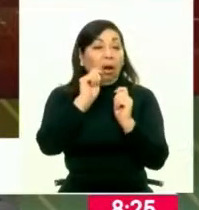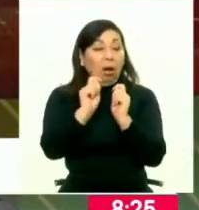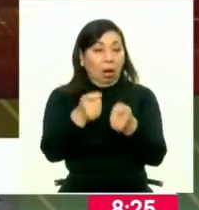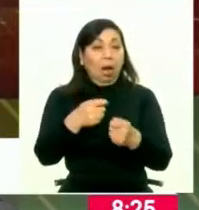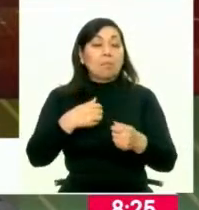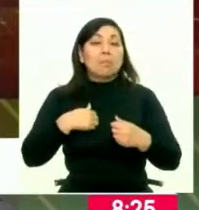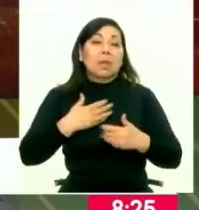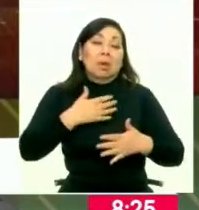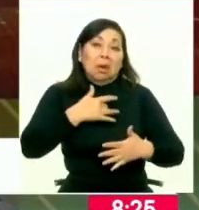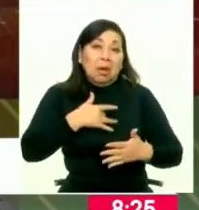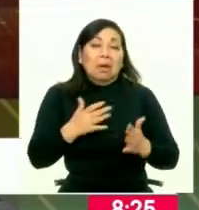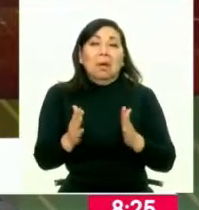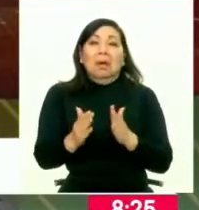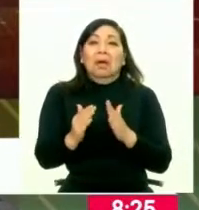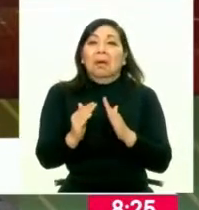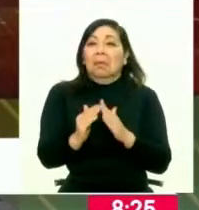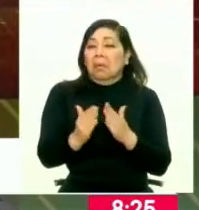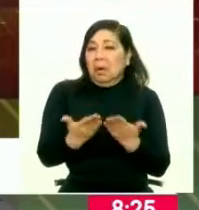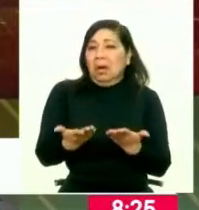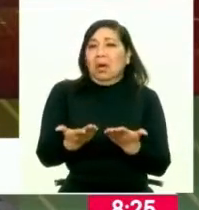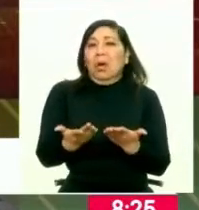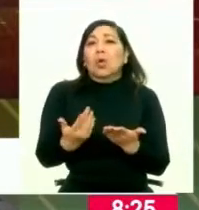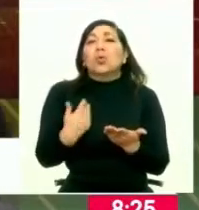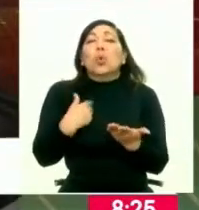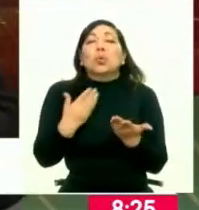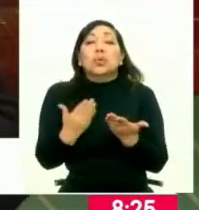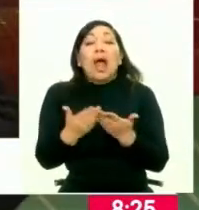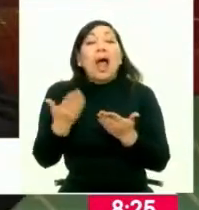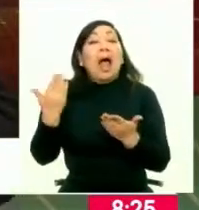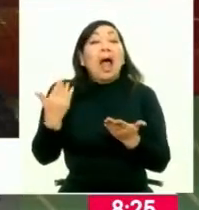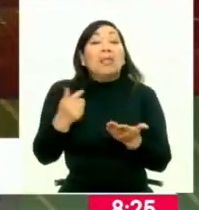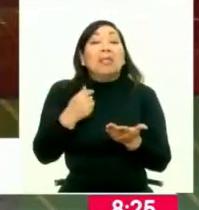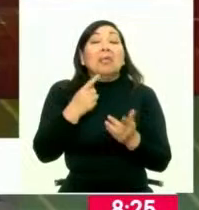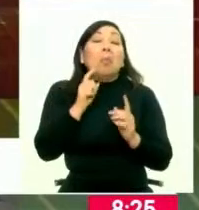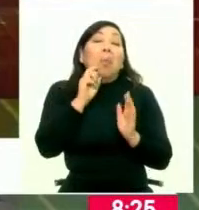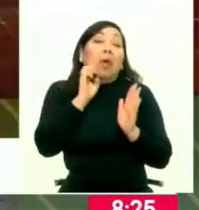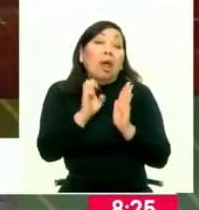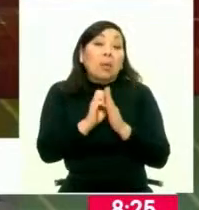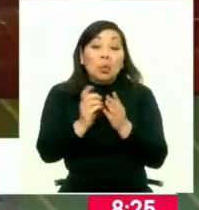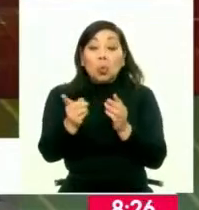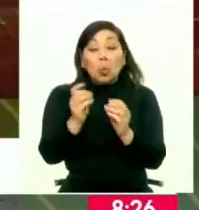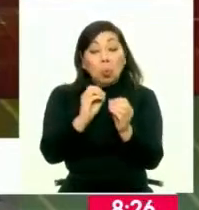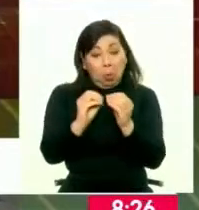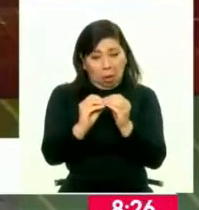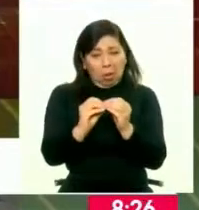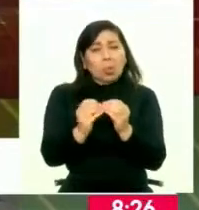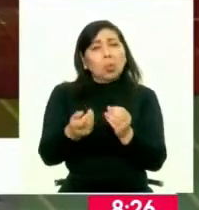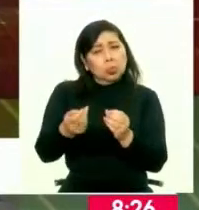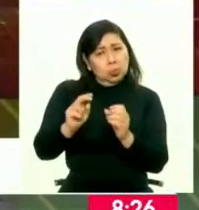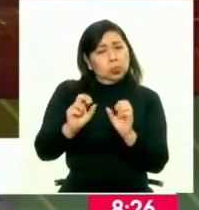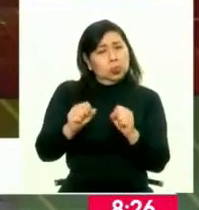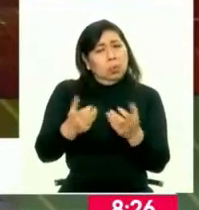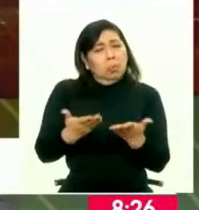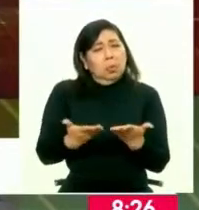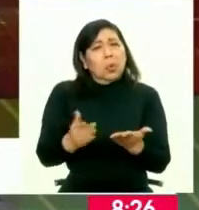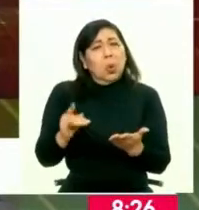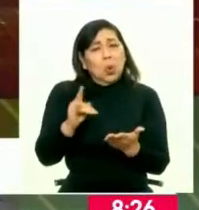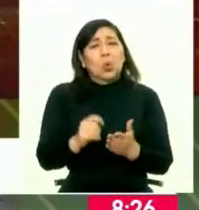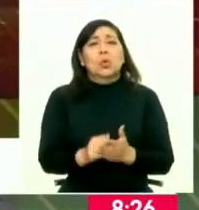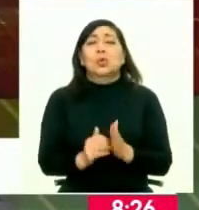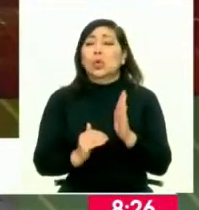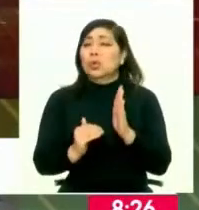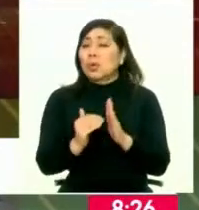rectificar el domicilio, rectificar también su grado de instrucción. Si antes era secundaria, pues ahora puede poner superior, si efectivamente ya cursó